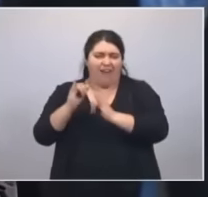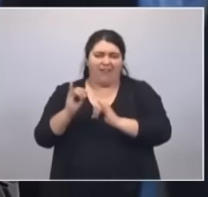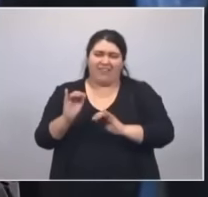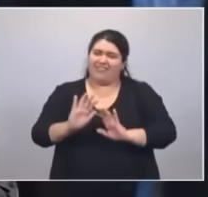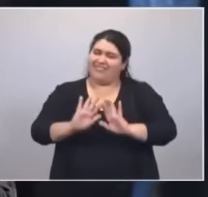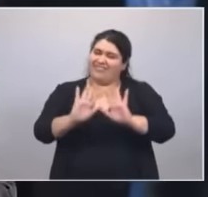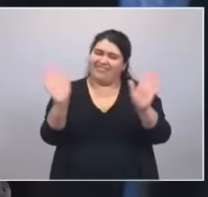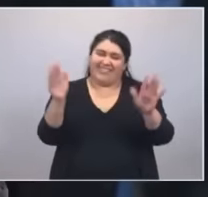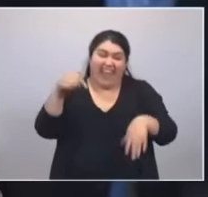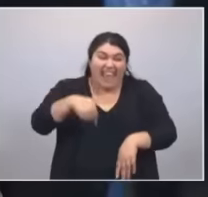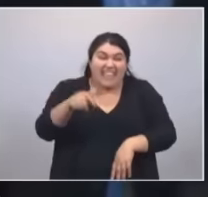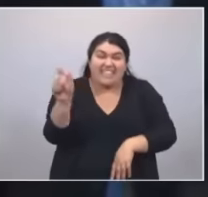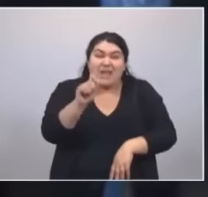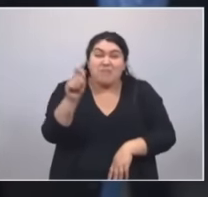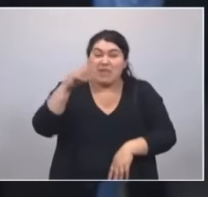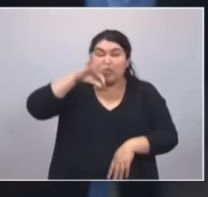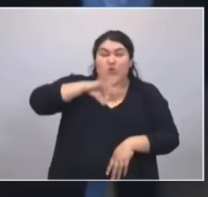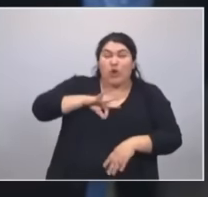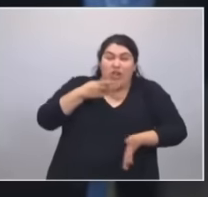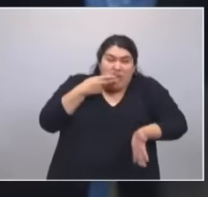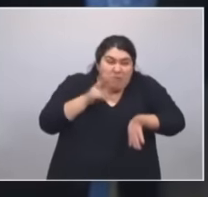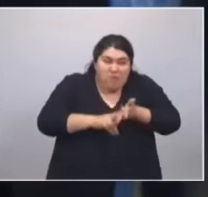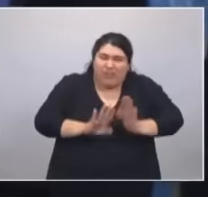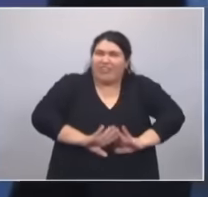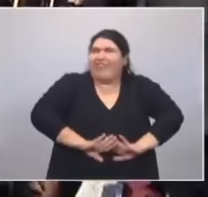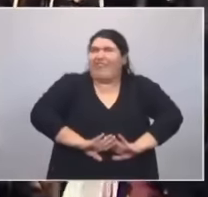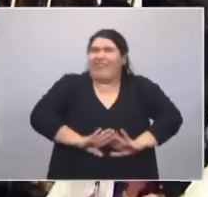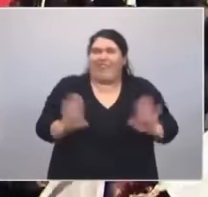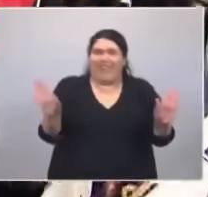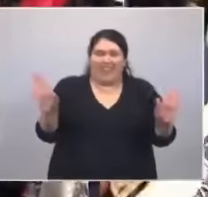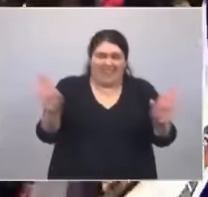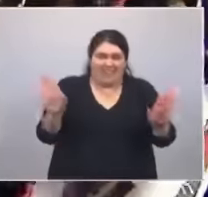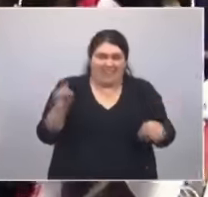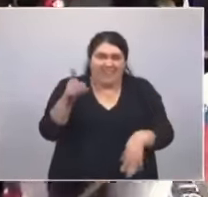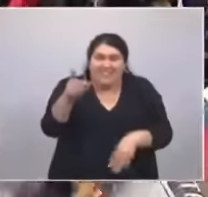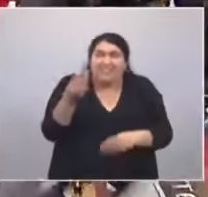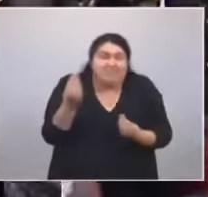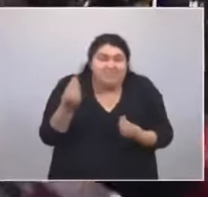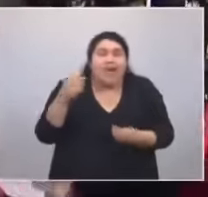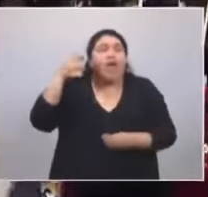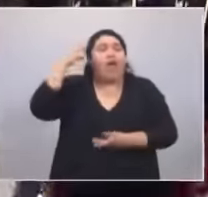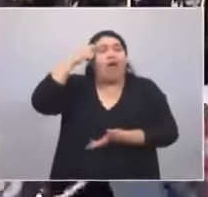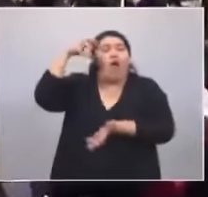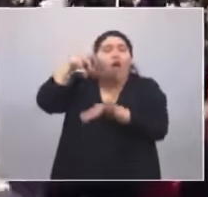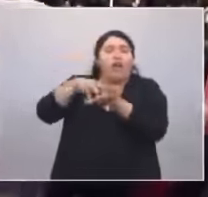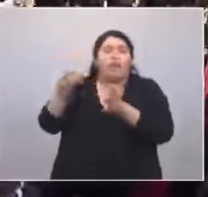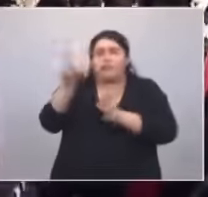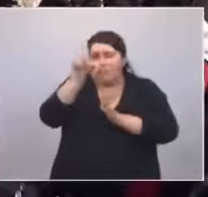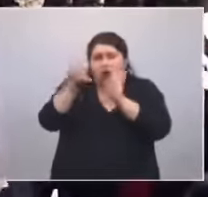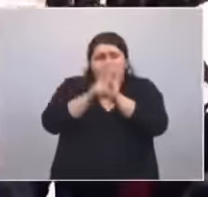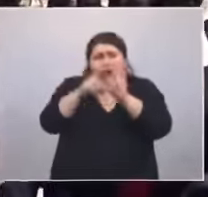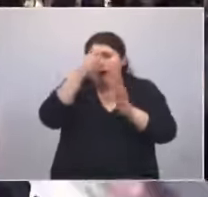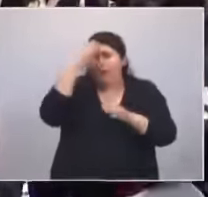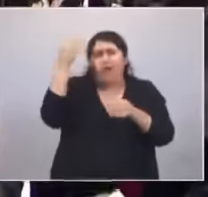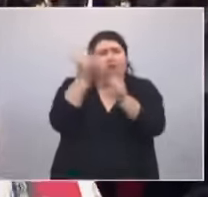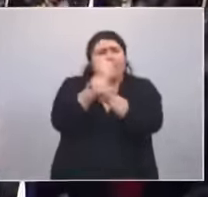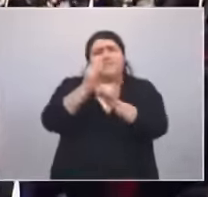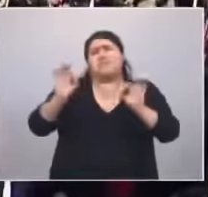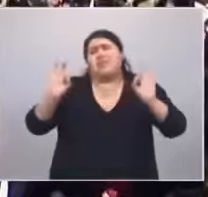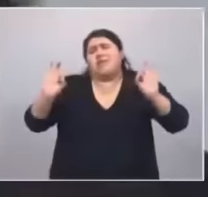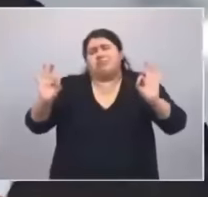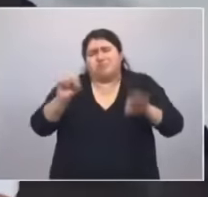este mes ya no pagan ganancias, no se los va a sacar nadie porque el Congreso lo hizo ley. Quédese tranquilos,